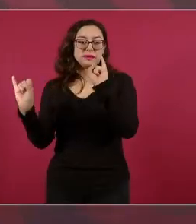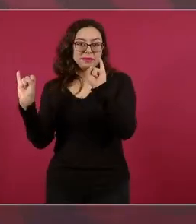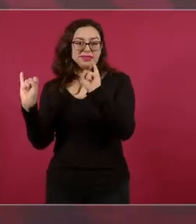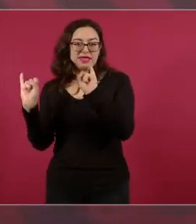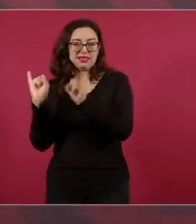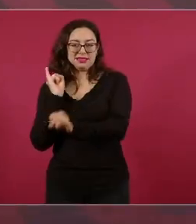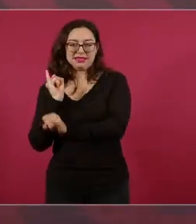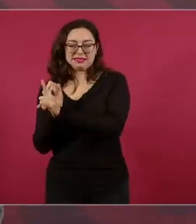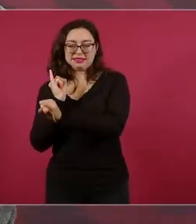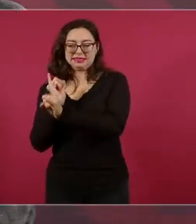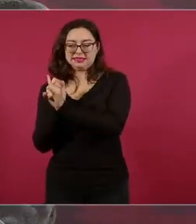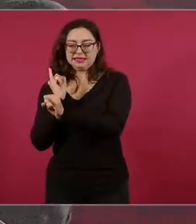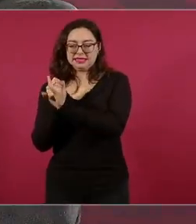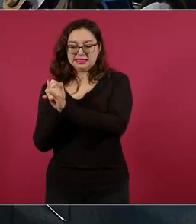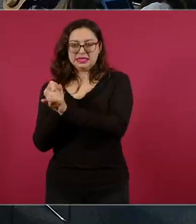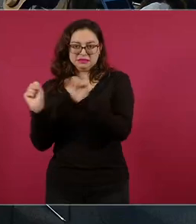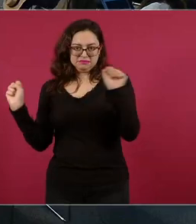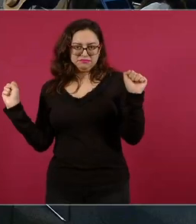el día